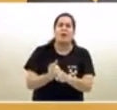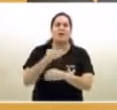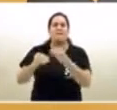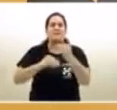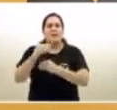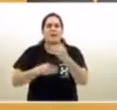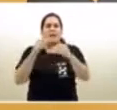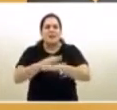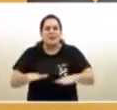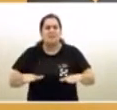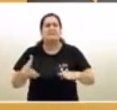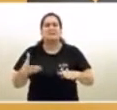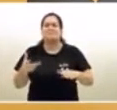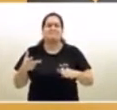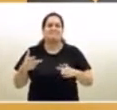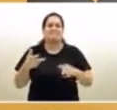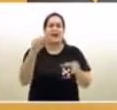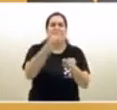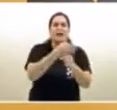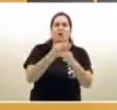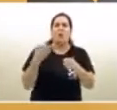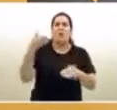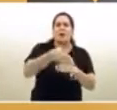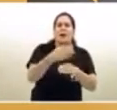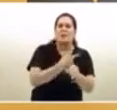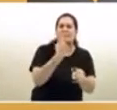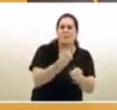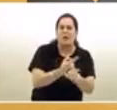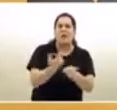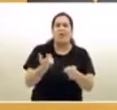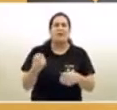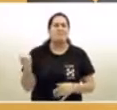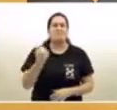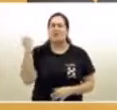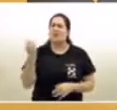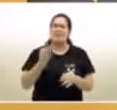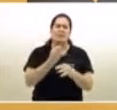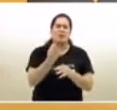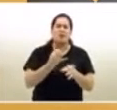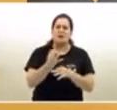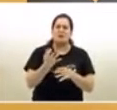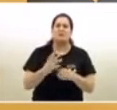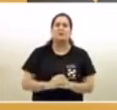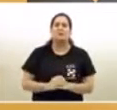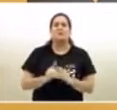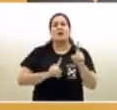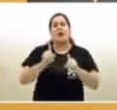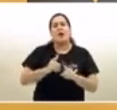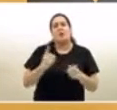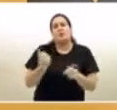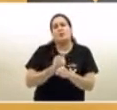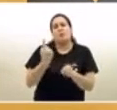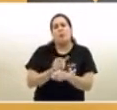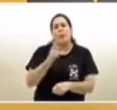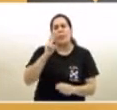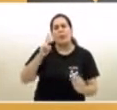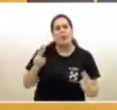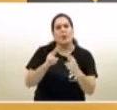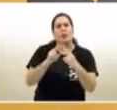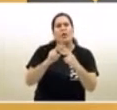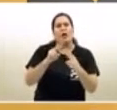con chicos, que los chicos no van a la escuela, algo tan importante como la educación, aquellos que no pueden o no podemos ver a nuestros seres queridos,